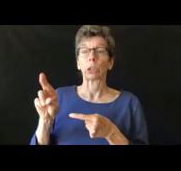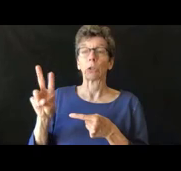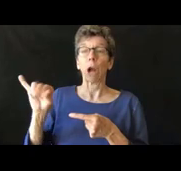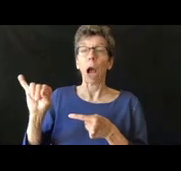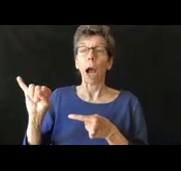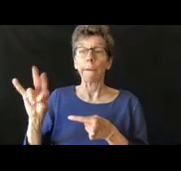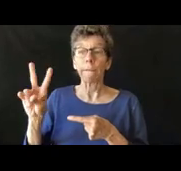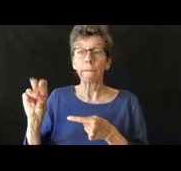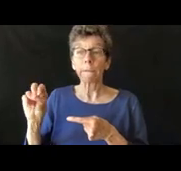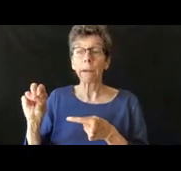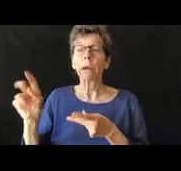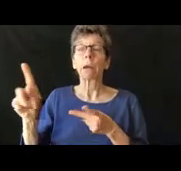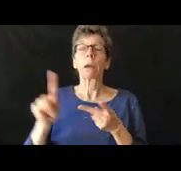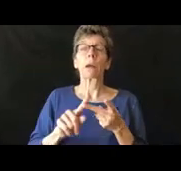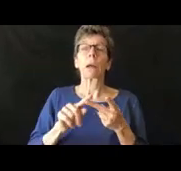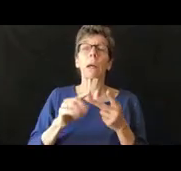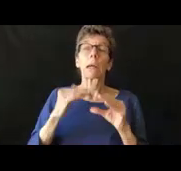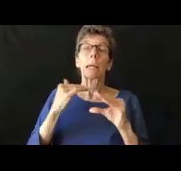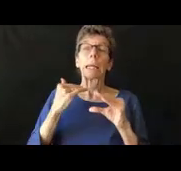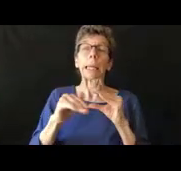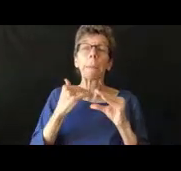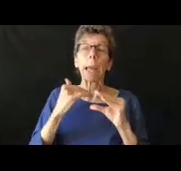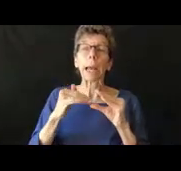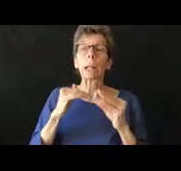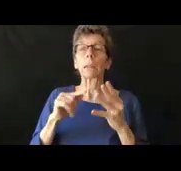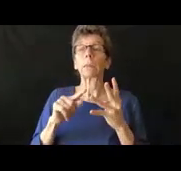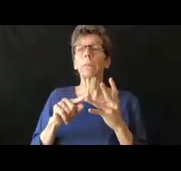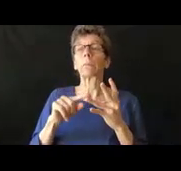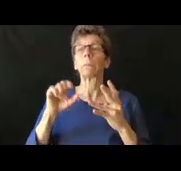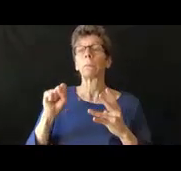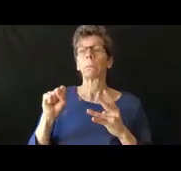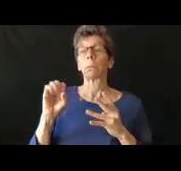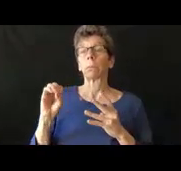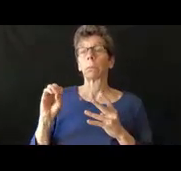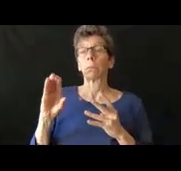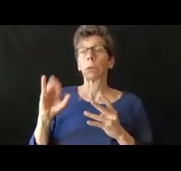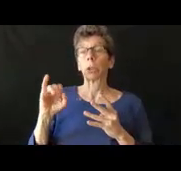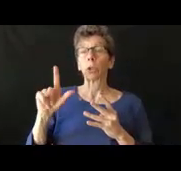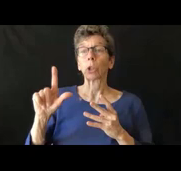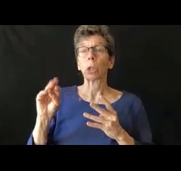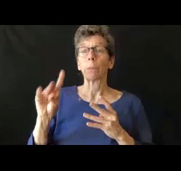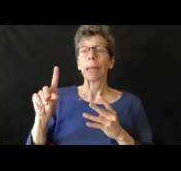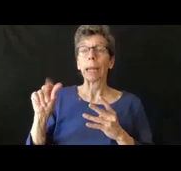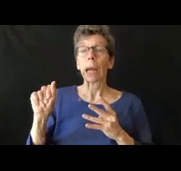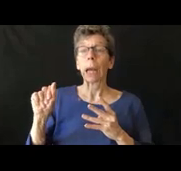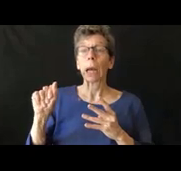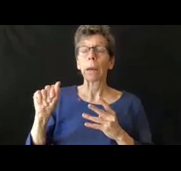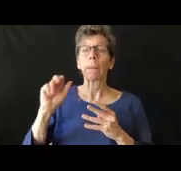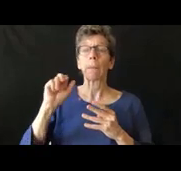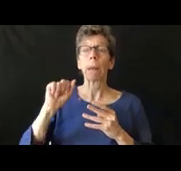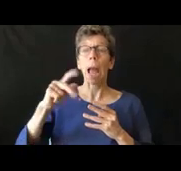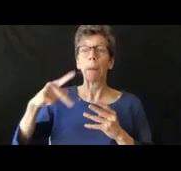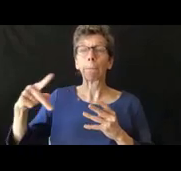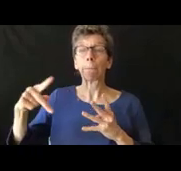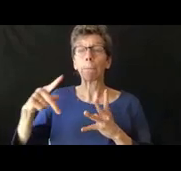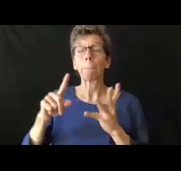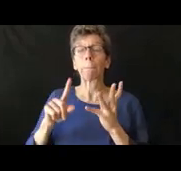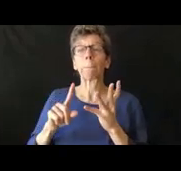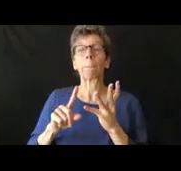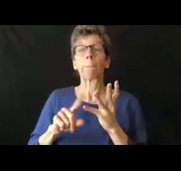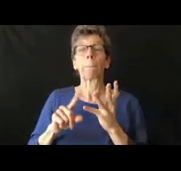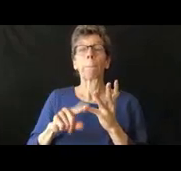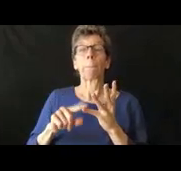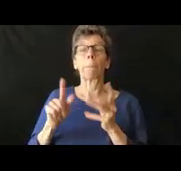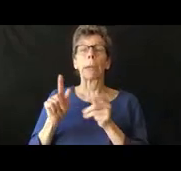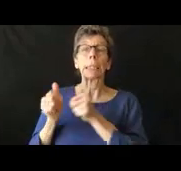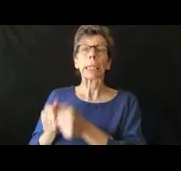correo electrónico medio social aplicación o texto este no tiene que ser una llamada